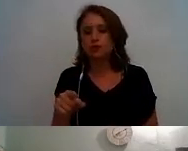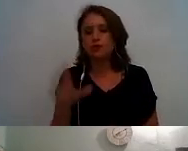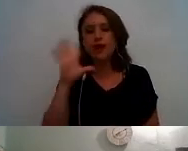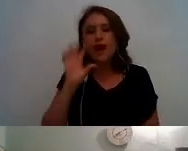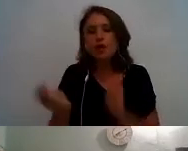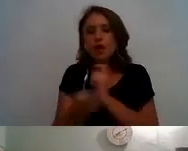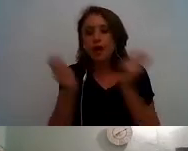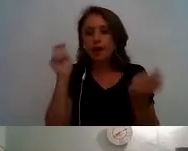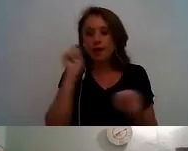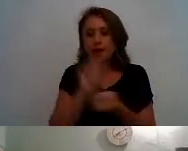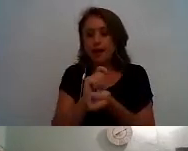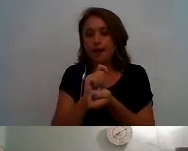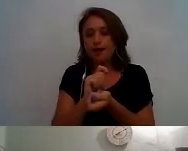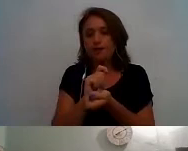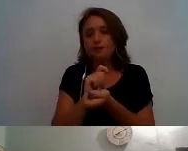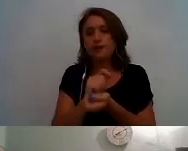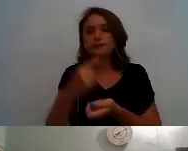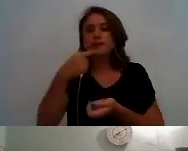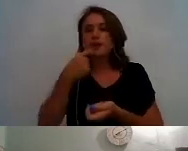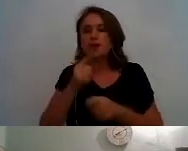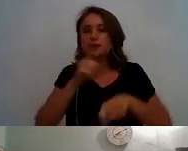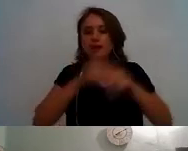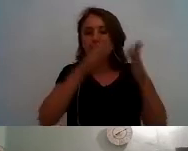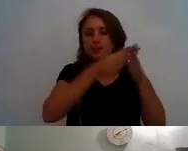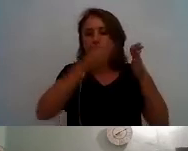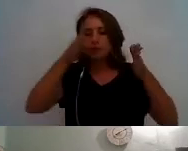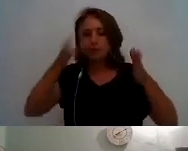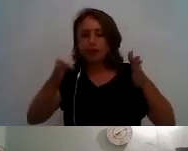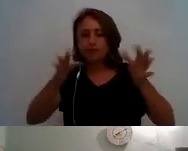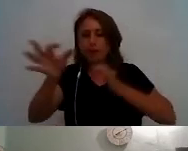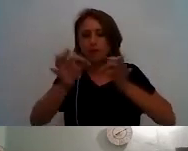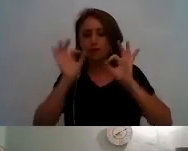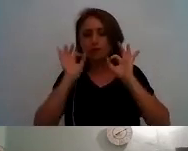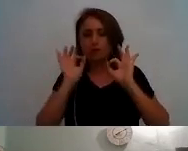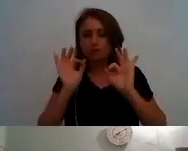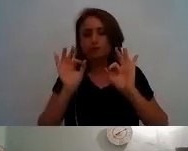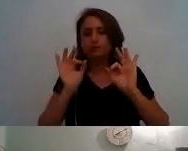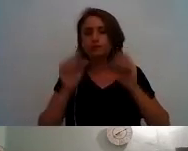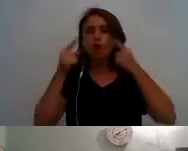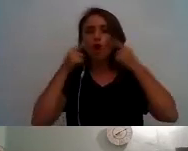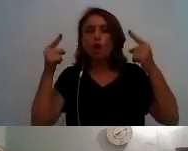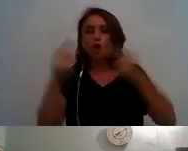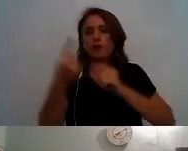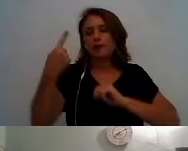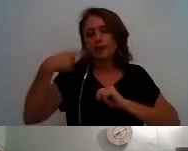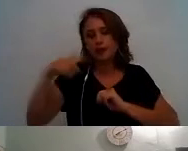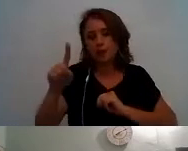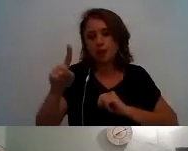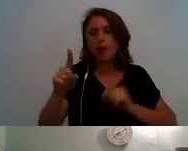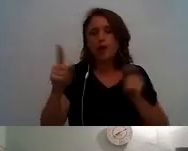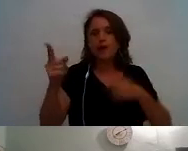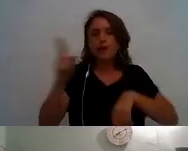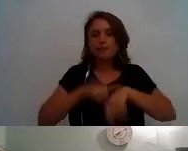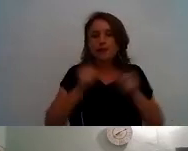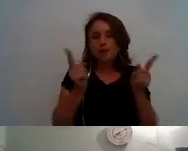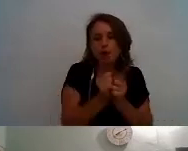esa realidad se determina bueno en qué periodo se va a comprender ese proyecto y en función de eso también qué objetivos va tener tanto a corto plazo y largo